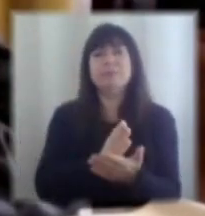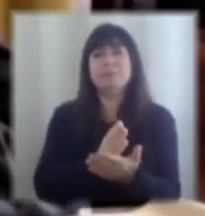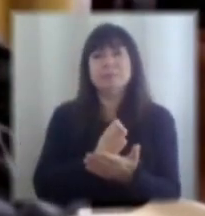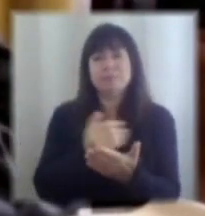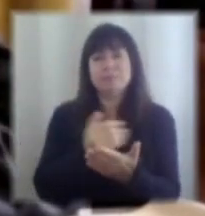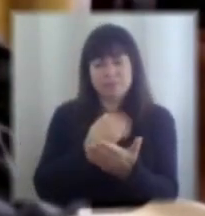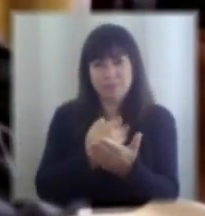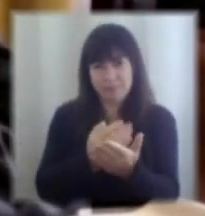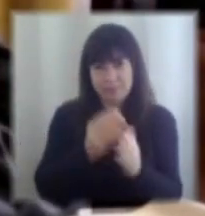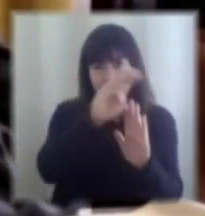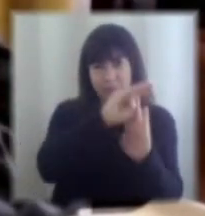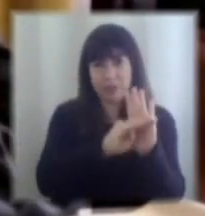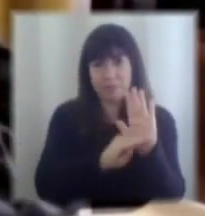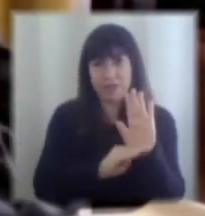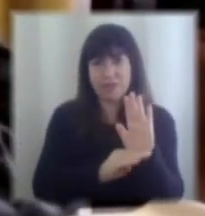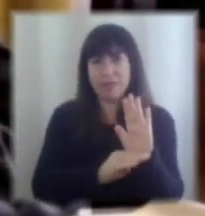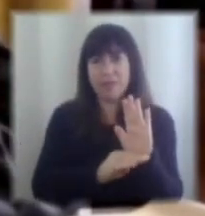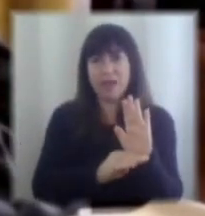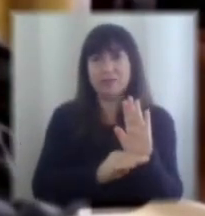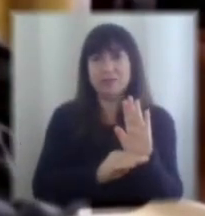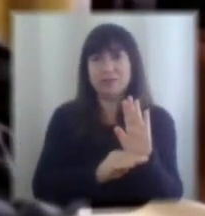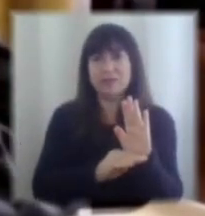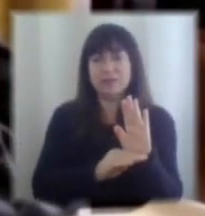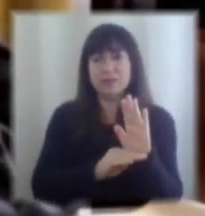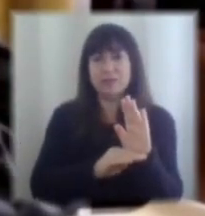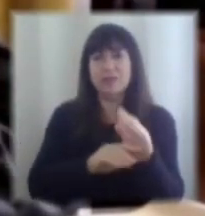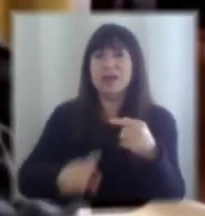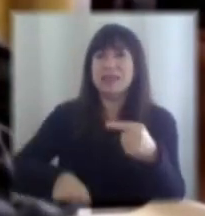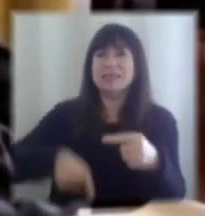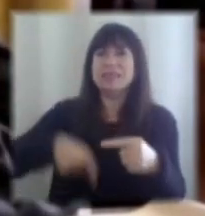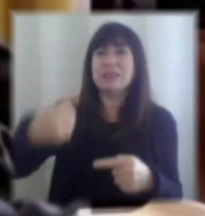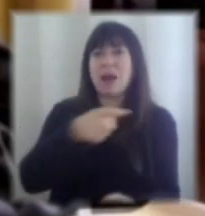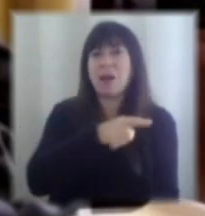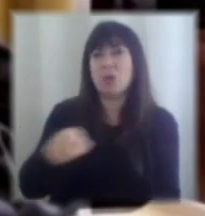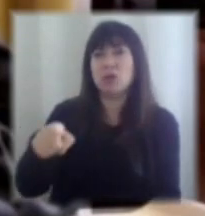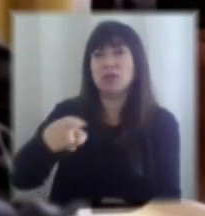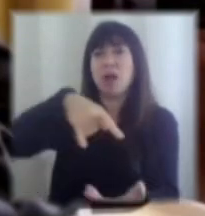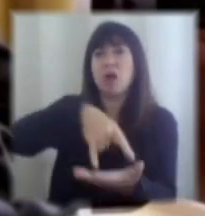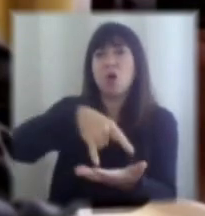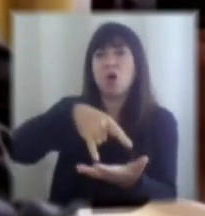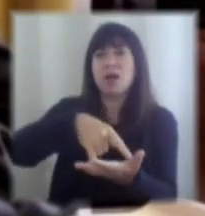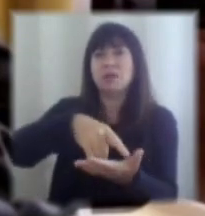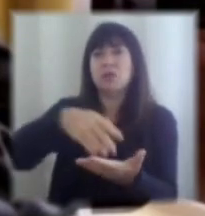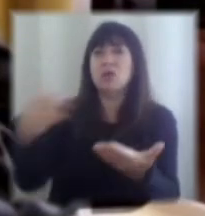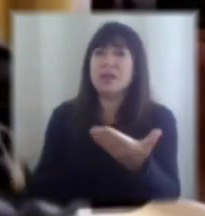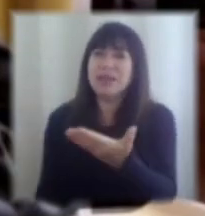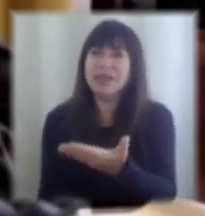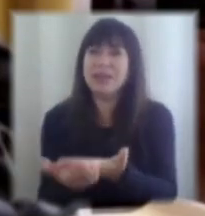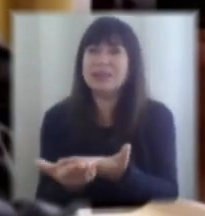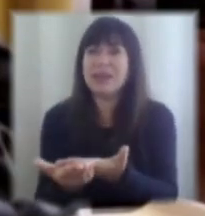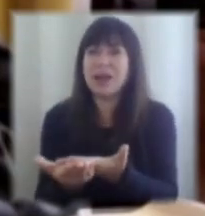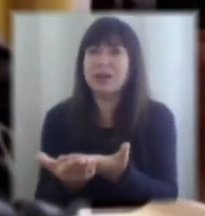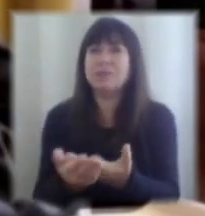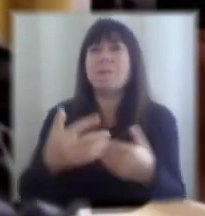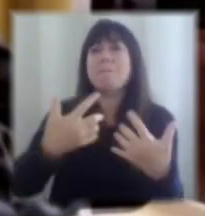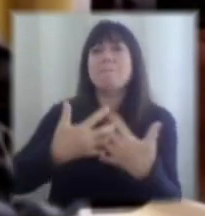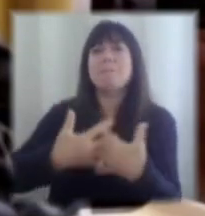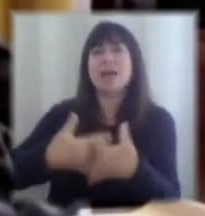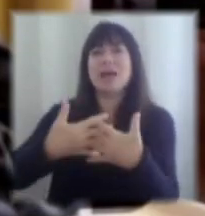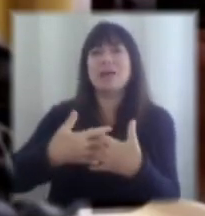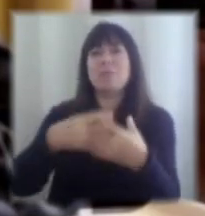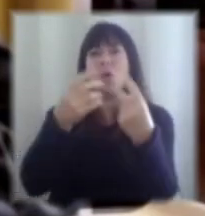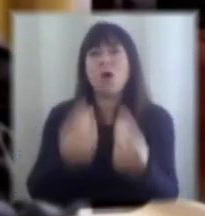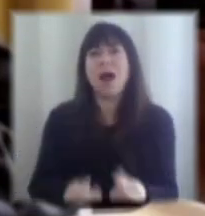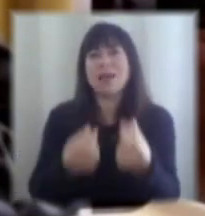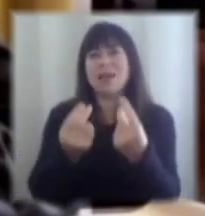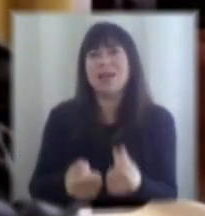al Congreso la semana próxima de forma tal de generar mecanismos rápidos más flexibles más ágiles que faciliten el acceso al